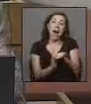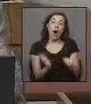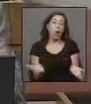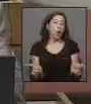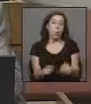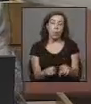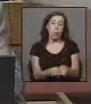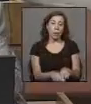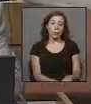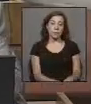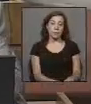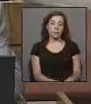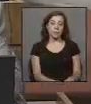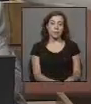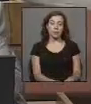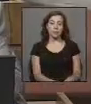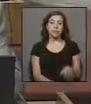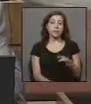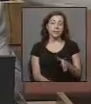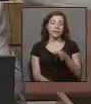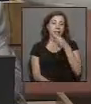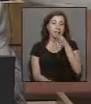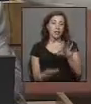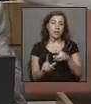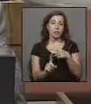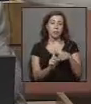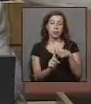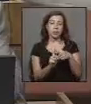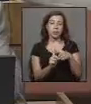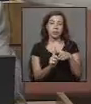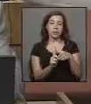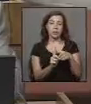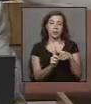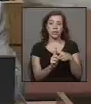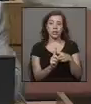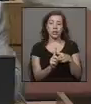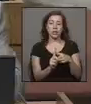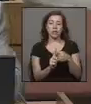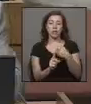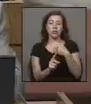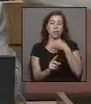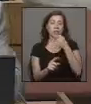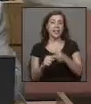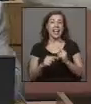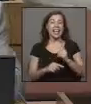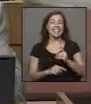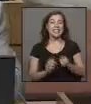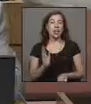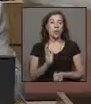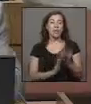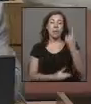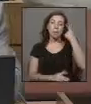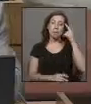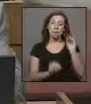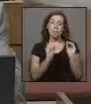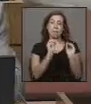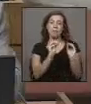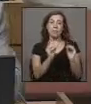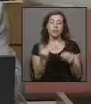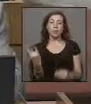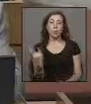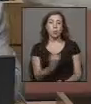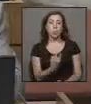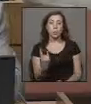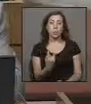mejora. Si hubiera que destacar lo positivo, señor presidente, yo rescataría las exigencias nuevas para la formación